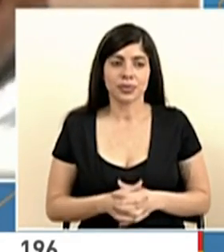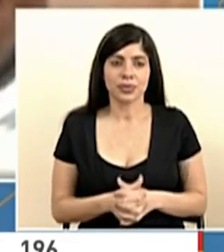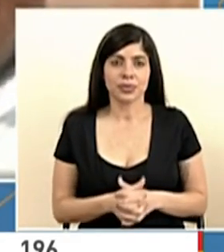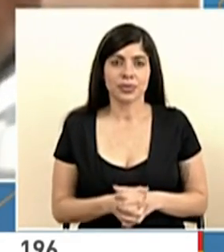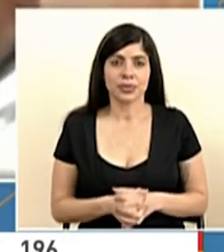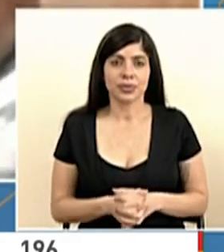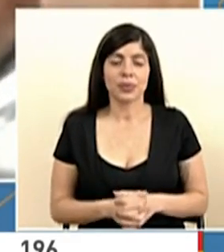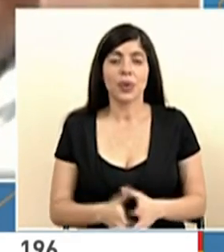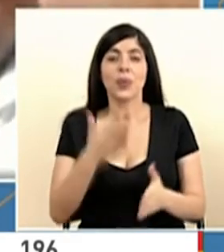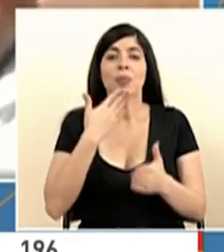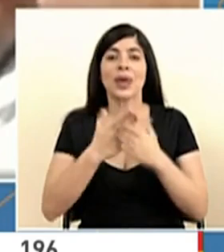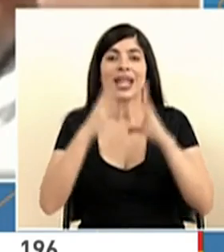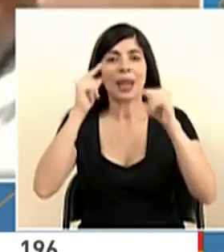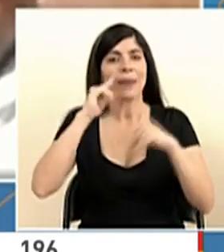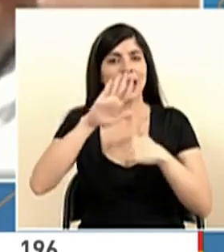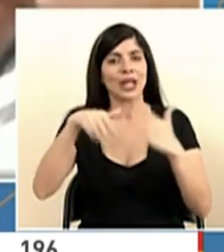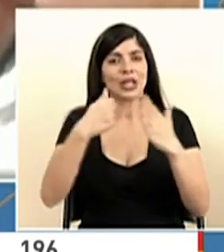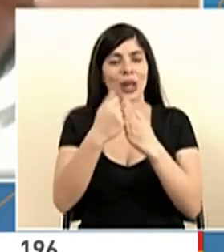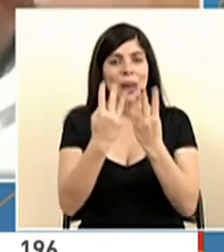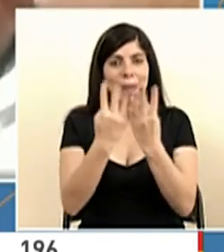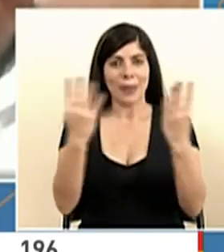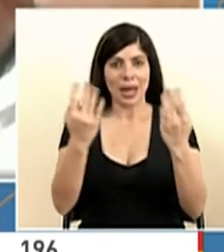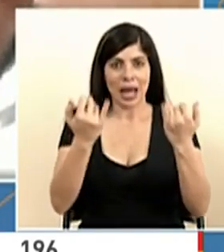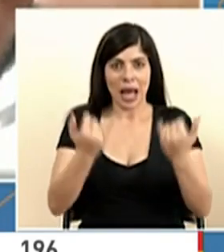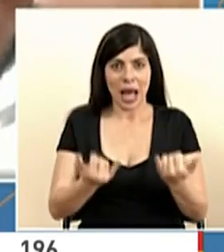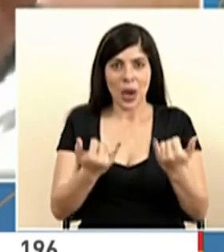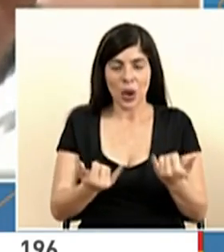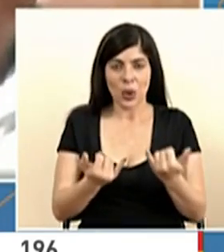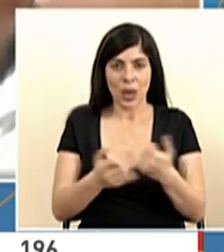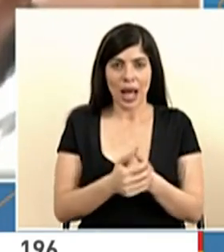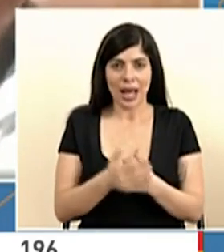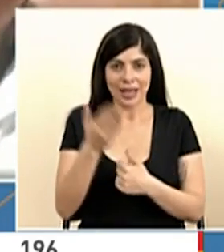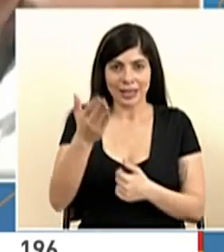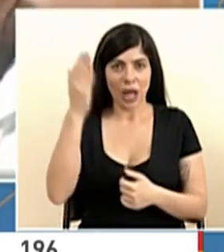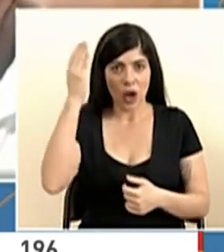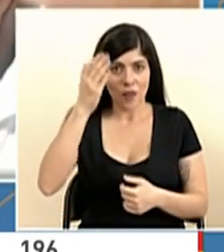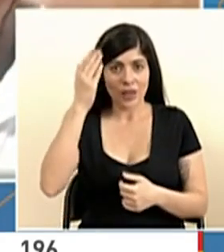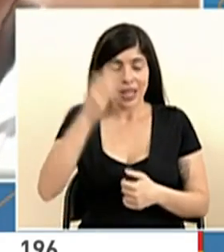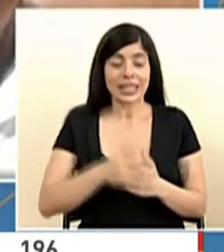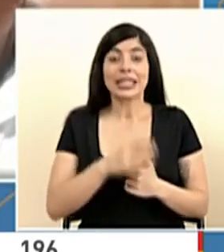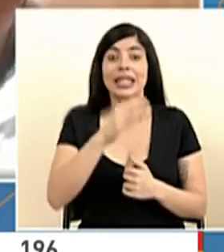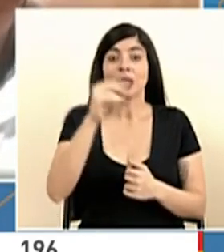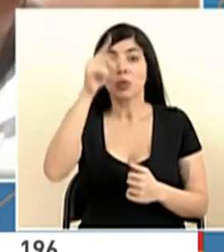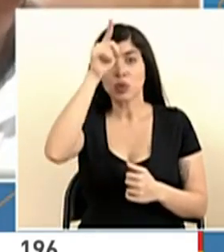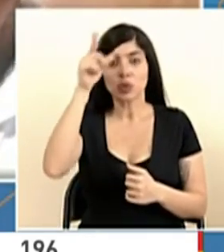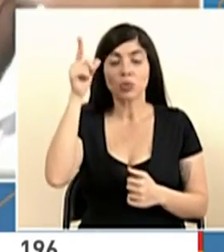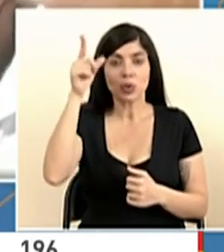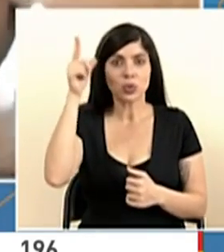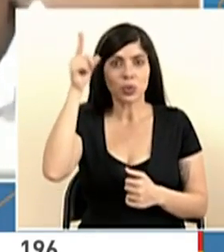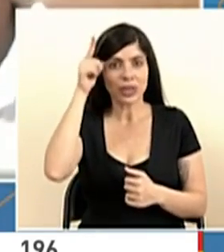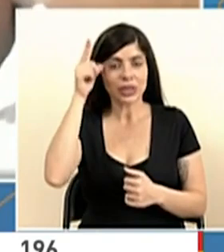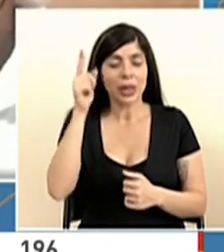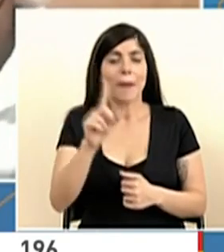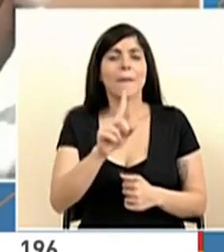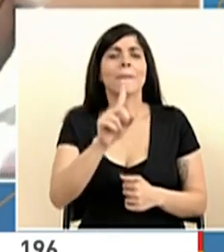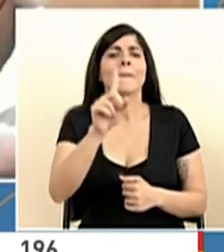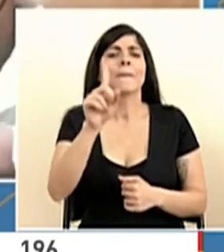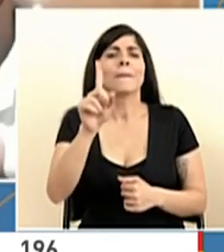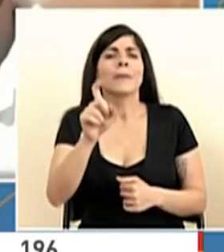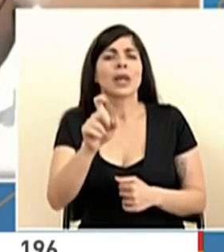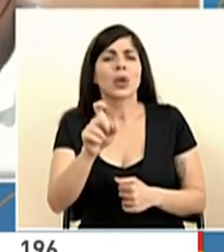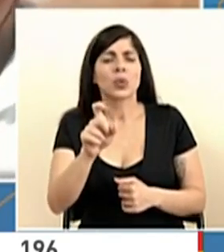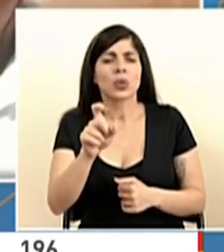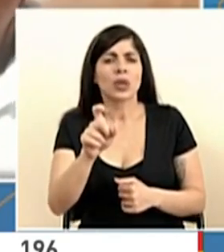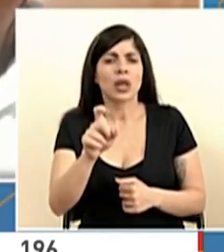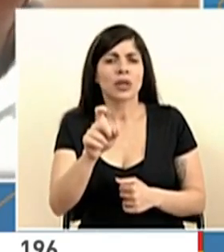Muy buenas tardes para todos los panelistas que se encuentran en la conferencia y por supuesto, la pregunta, va a sonar un